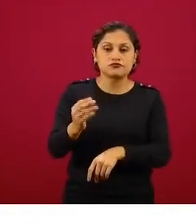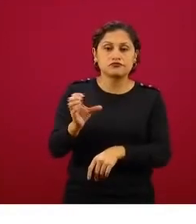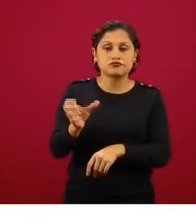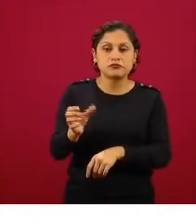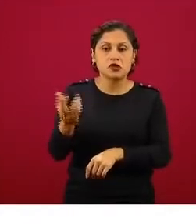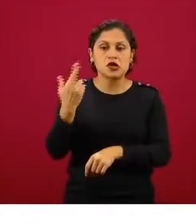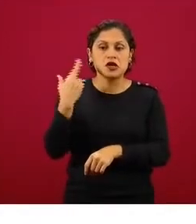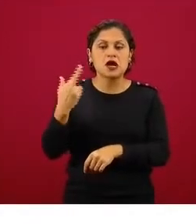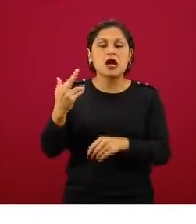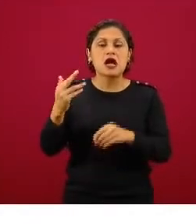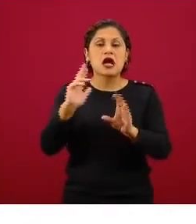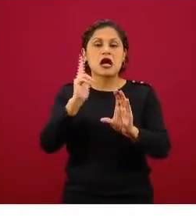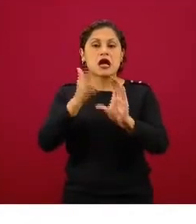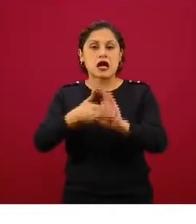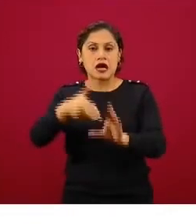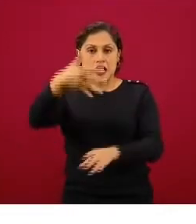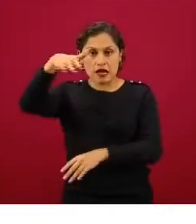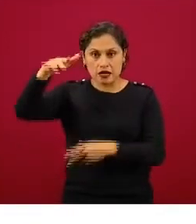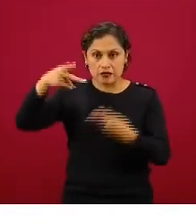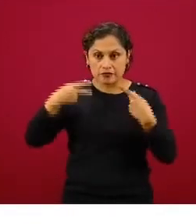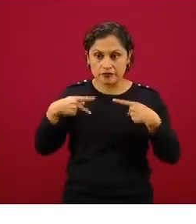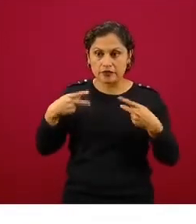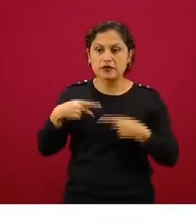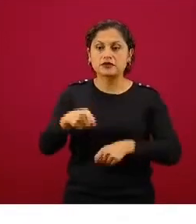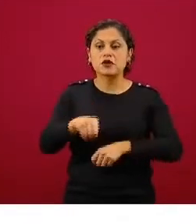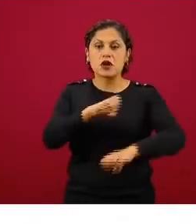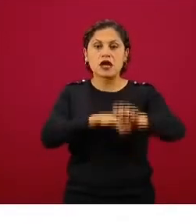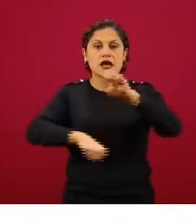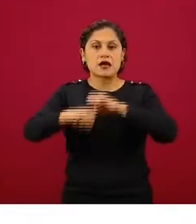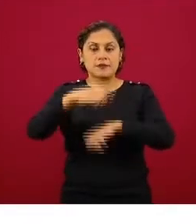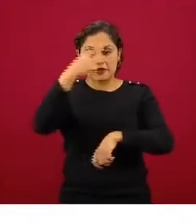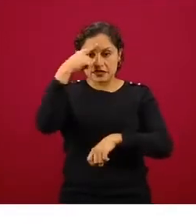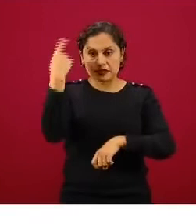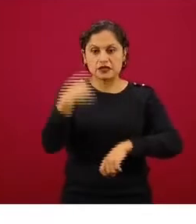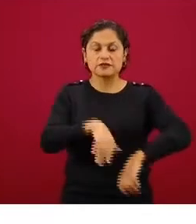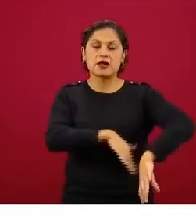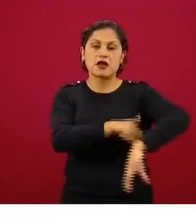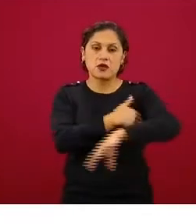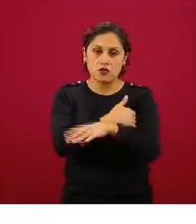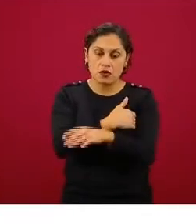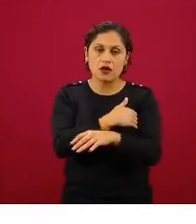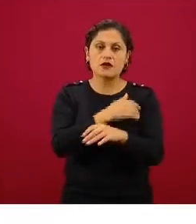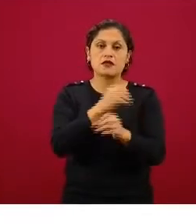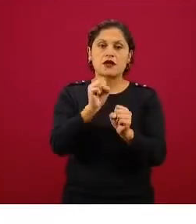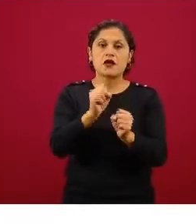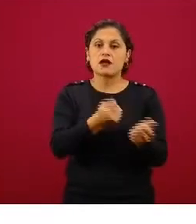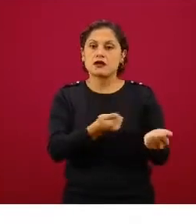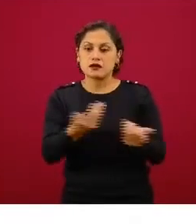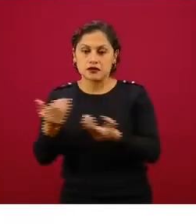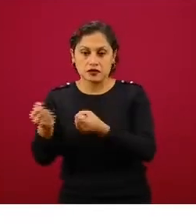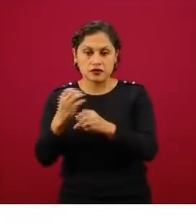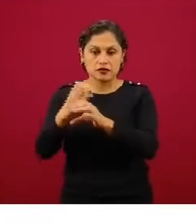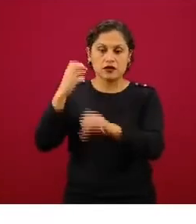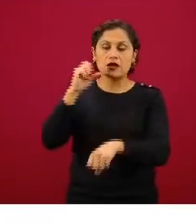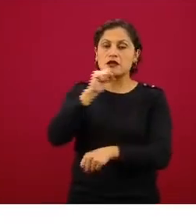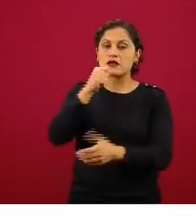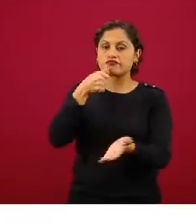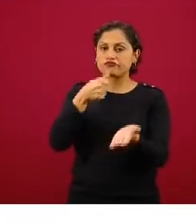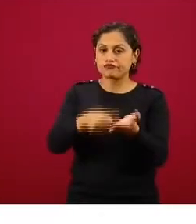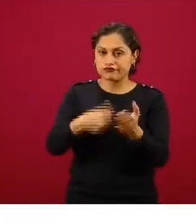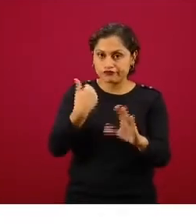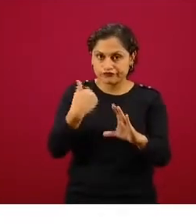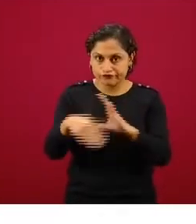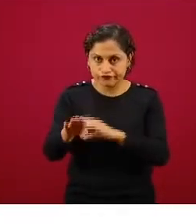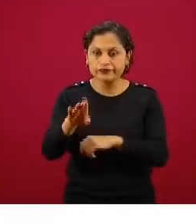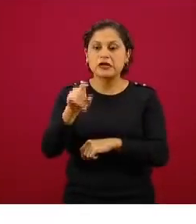adultos mayores, las empresas que tienen que ver con almacenamiento, con transporte de carga nuevamente, los servicios de mensajería, las